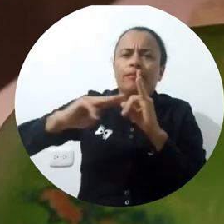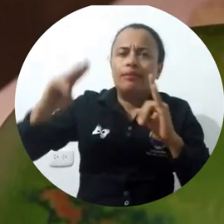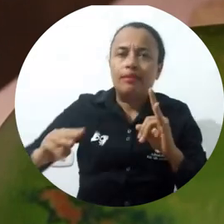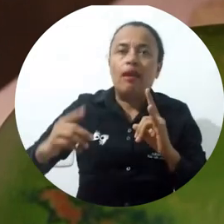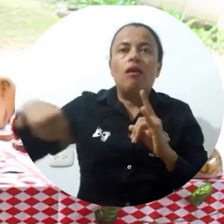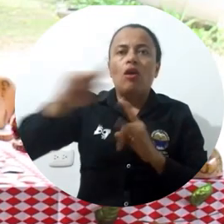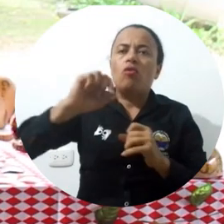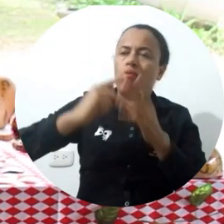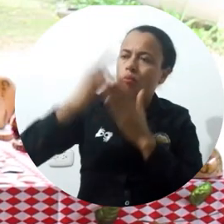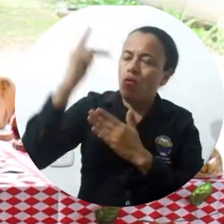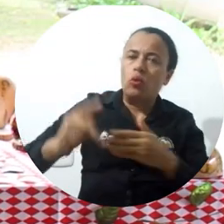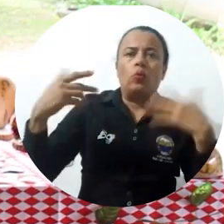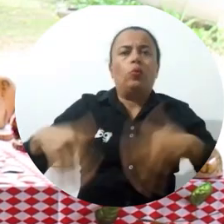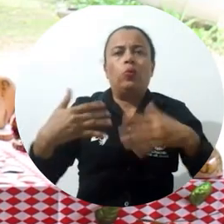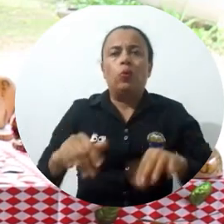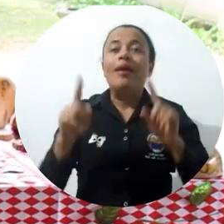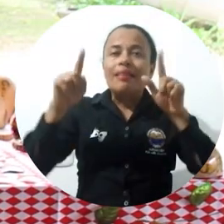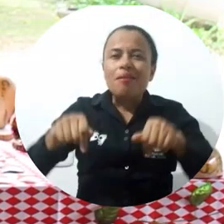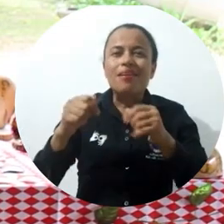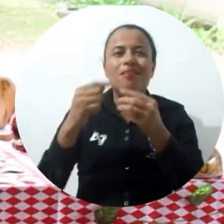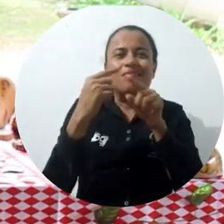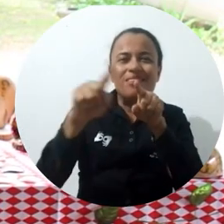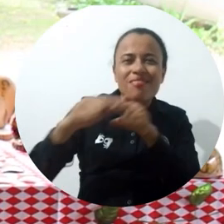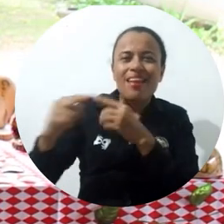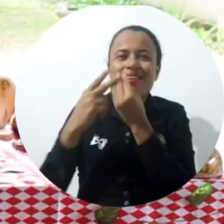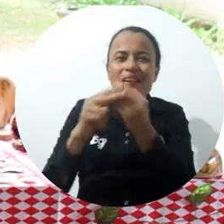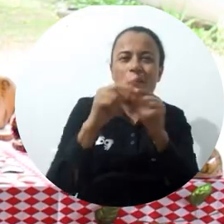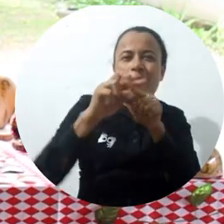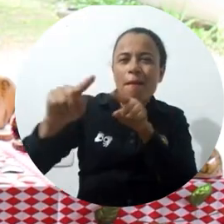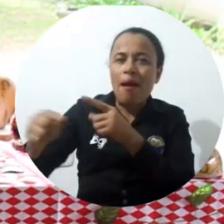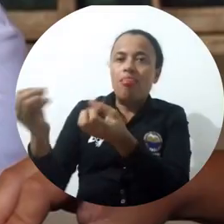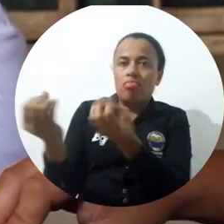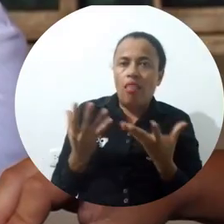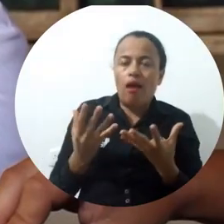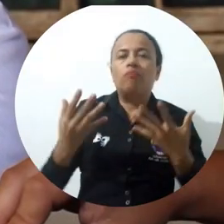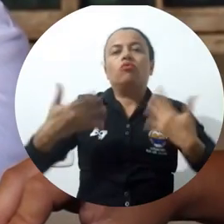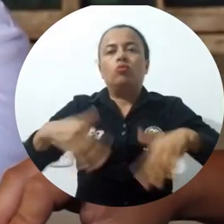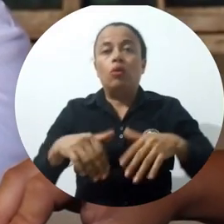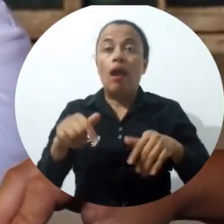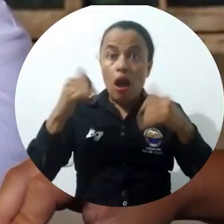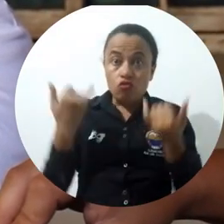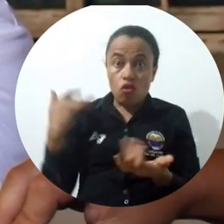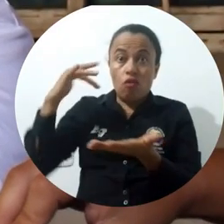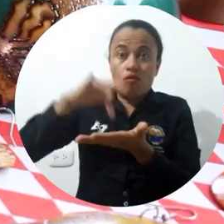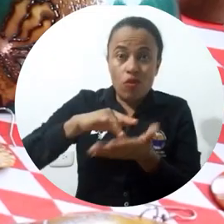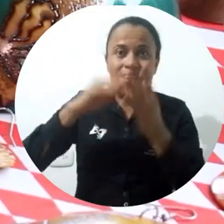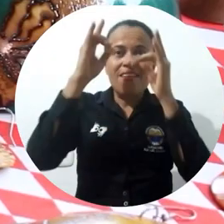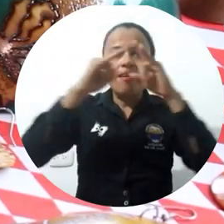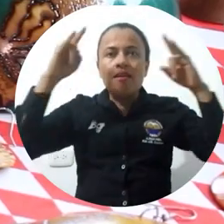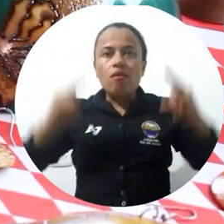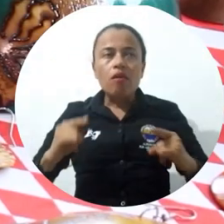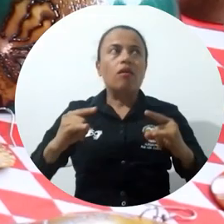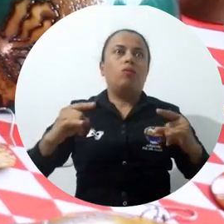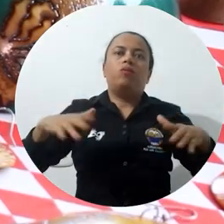Universidad de Magdalena por este proyecto, por cada una de las máquinas que nos ha permitido, y en esa estadía que estuve allá en